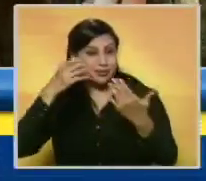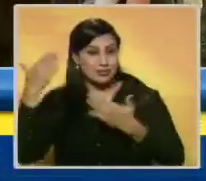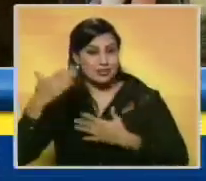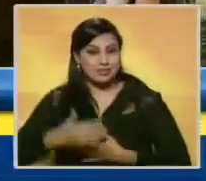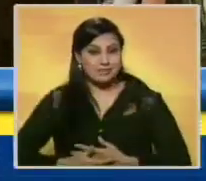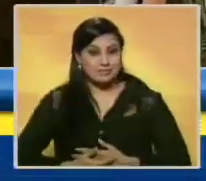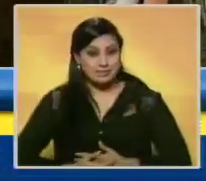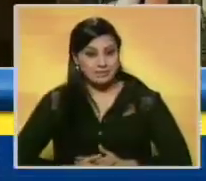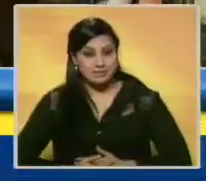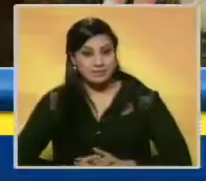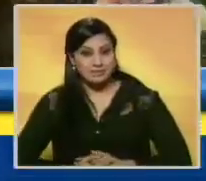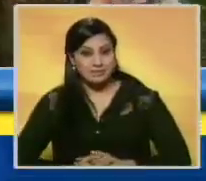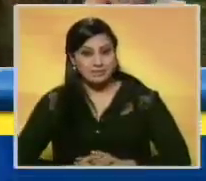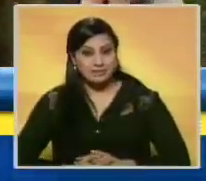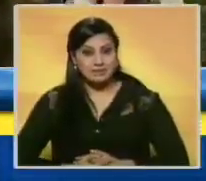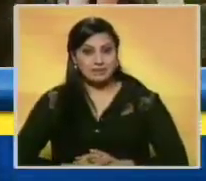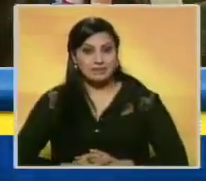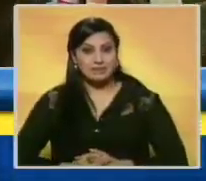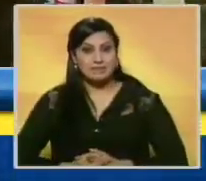señor.